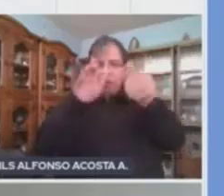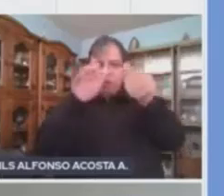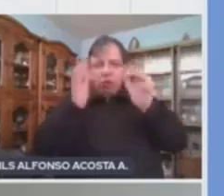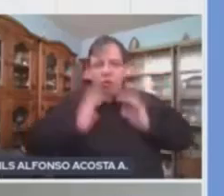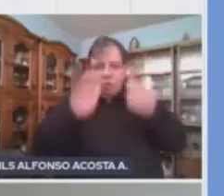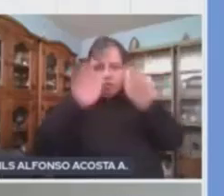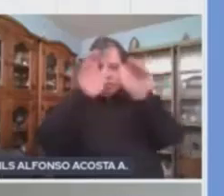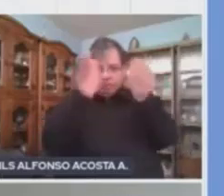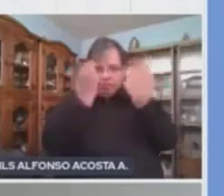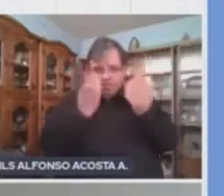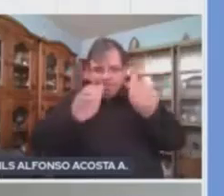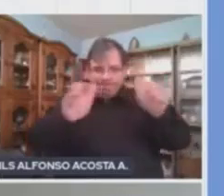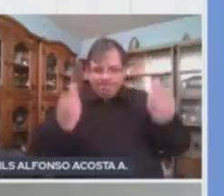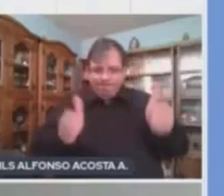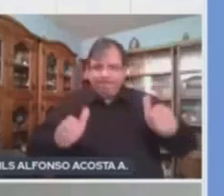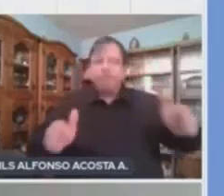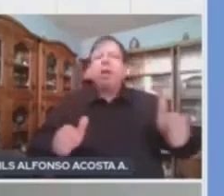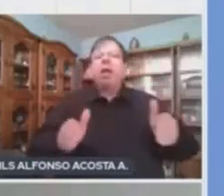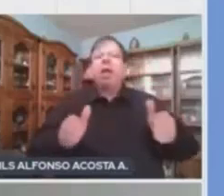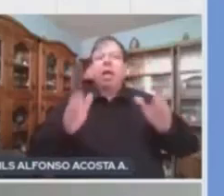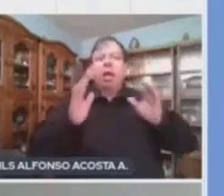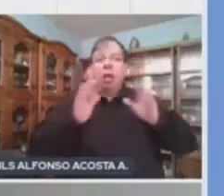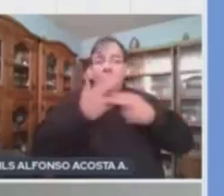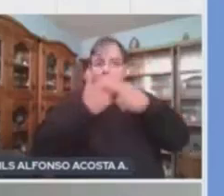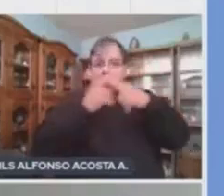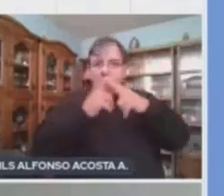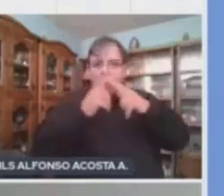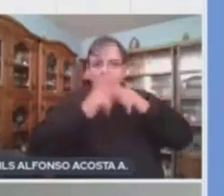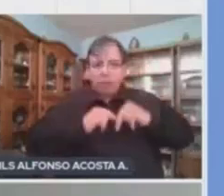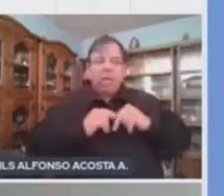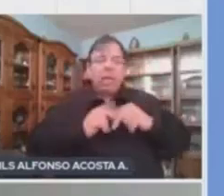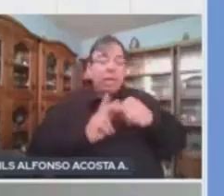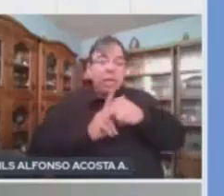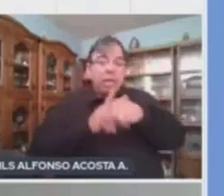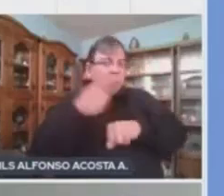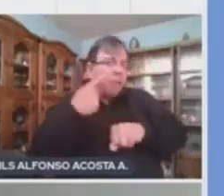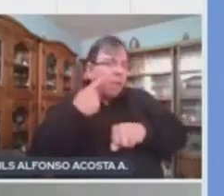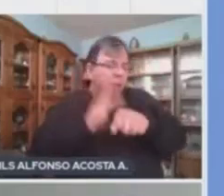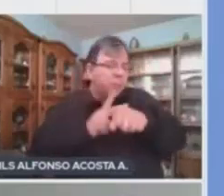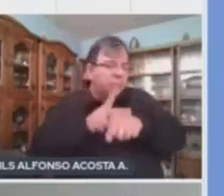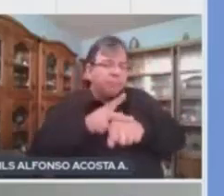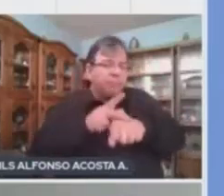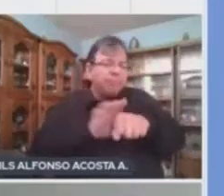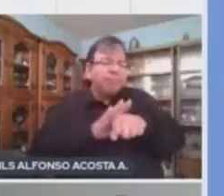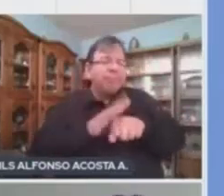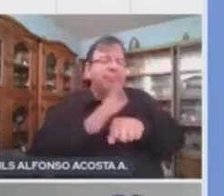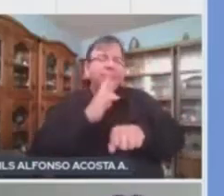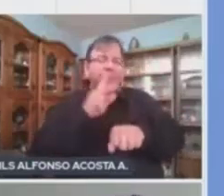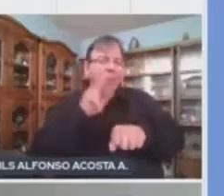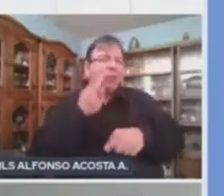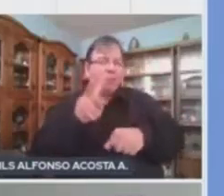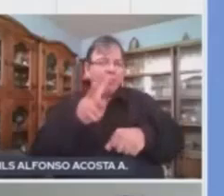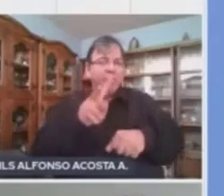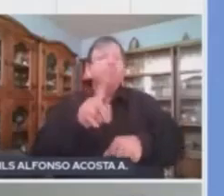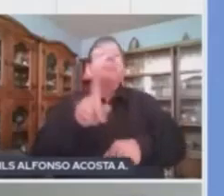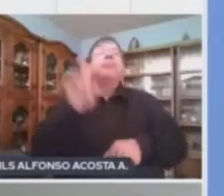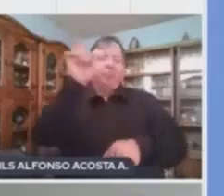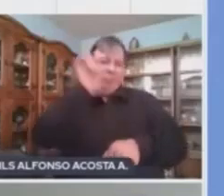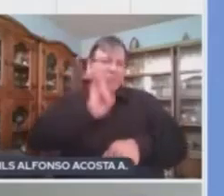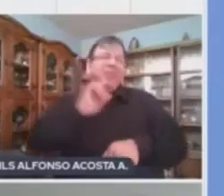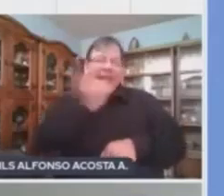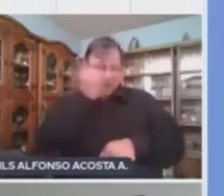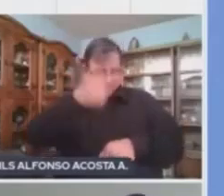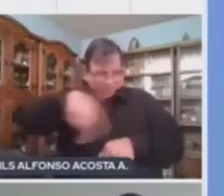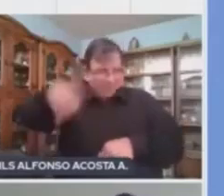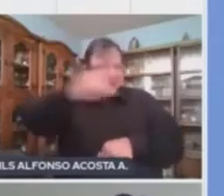fortalecimiento de los huesos y mejora el aspecto de la piel. Todo esto nuestras alumnas ya lo vivieron.